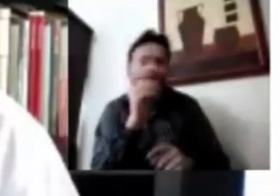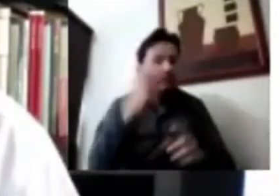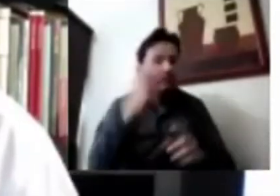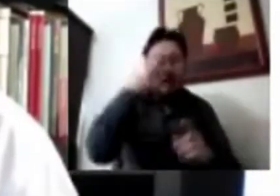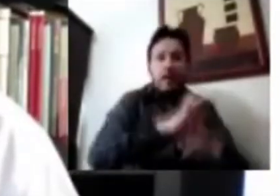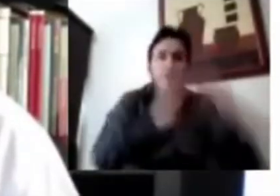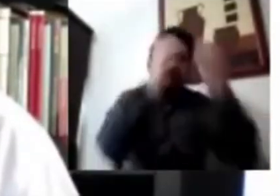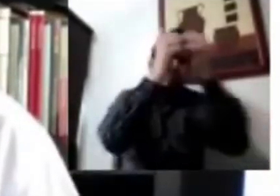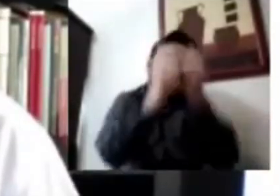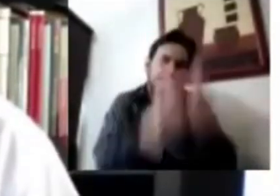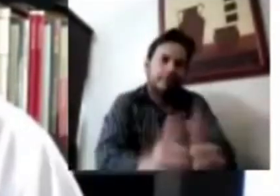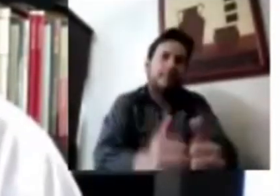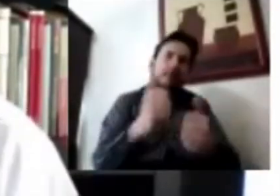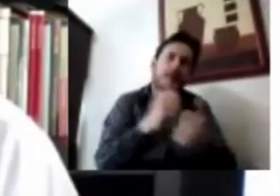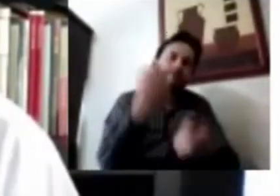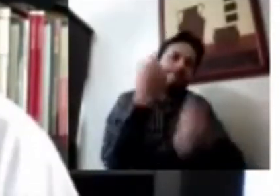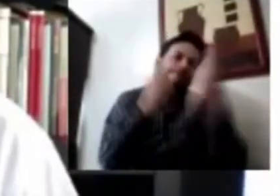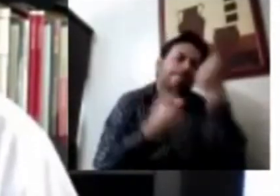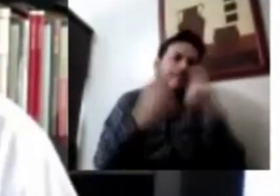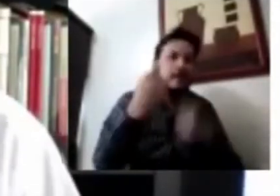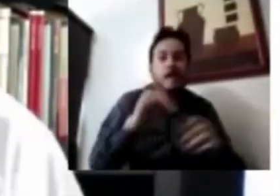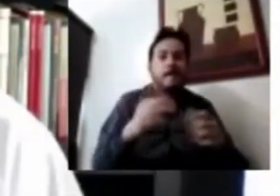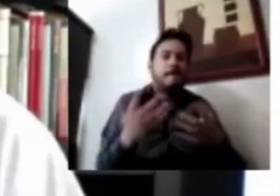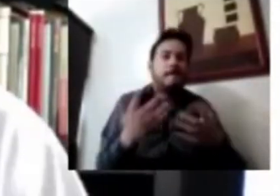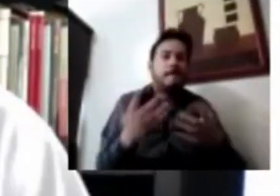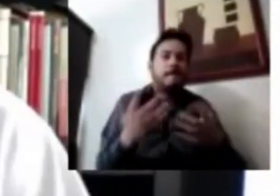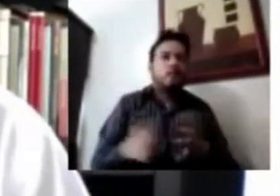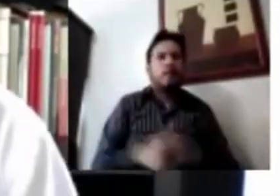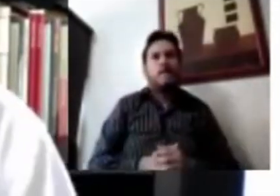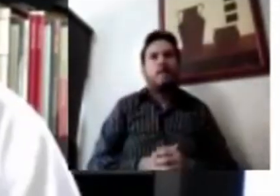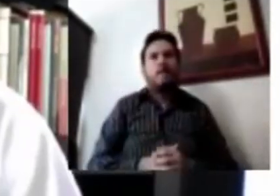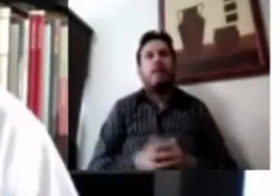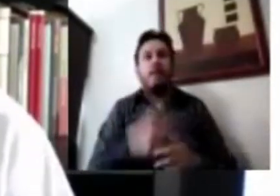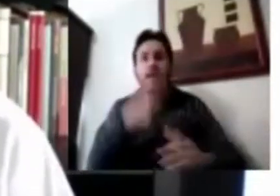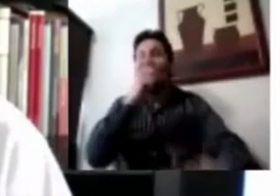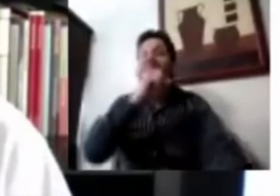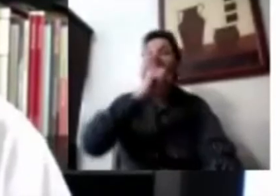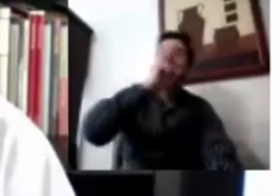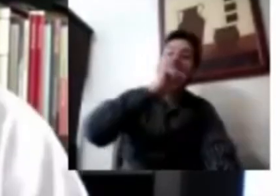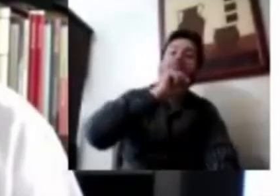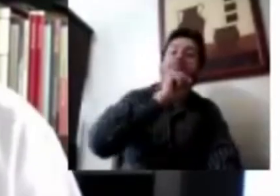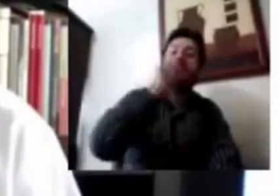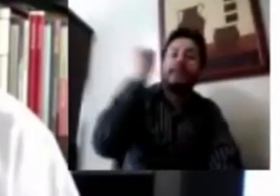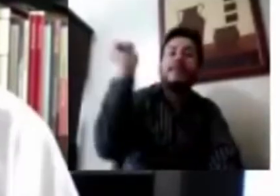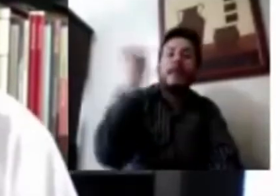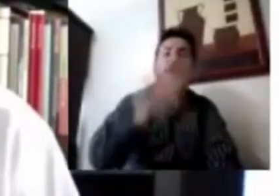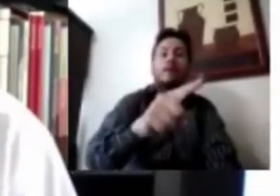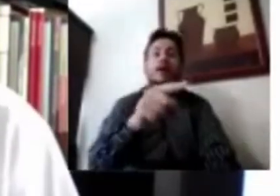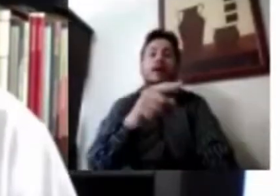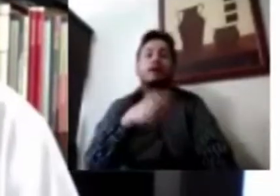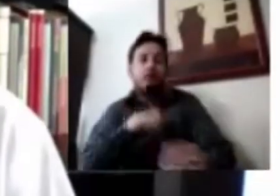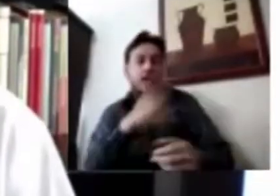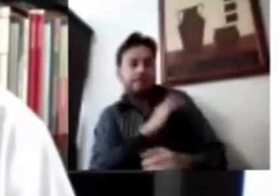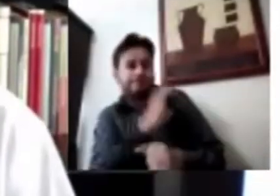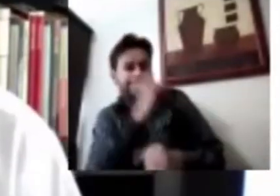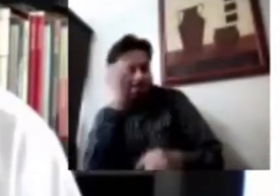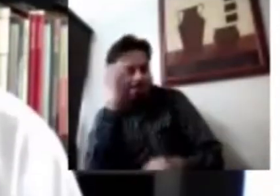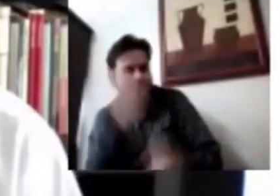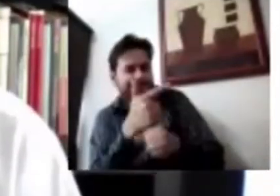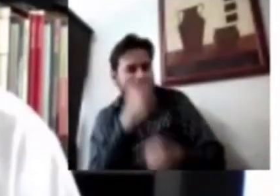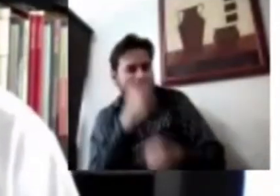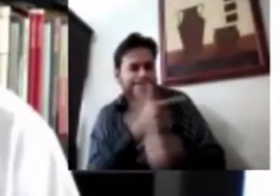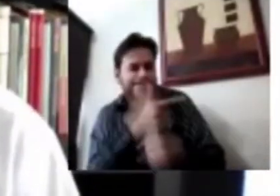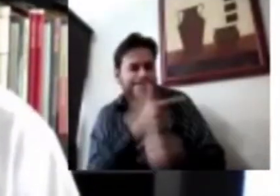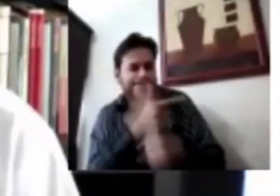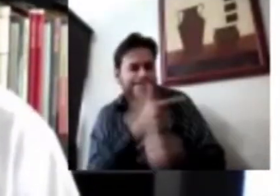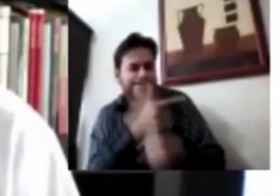mayoritario, no absoluto. Por supuesto, también hemos detectado, precisamente por la presión